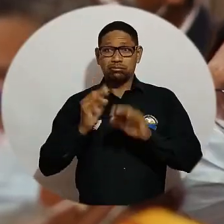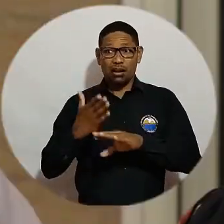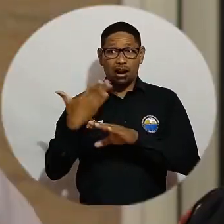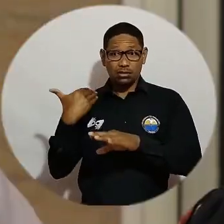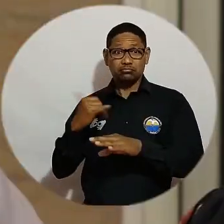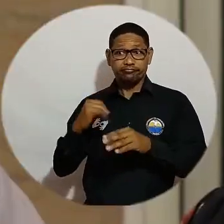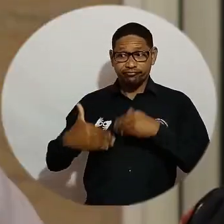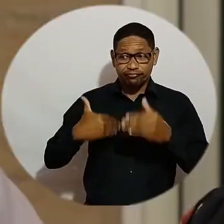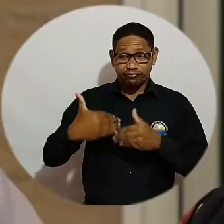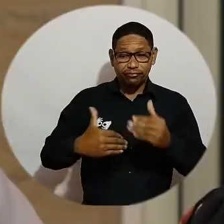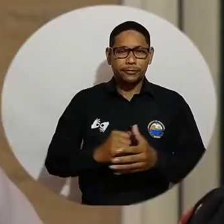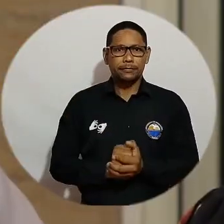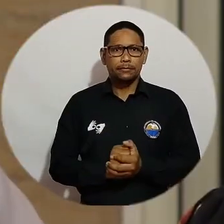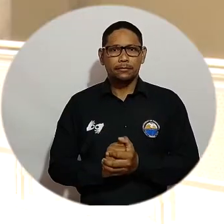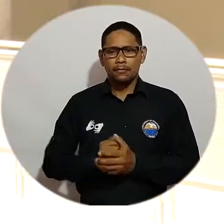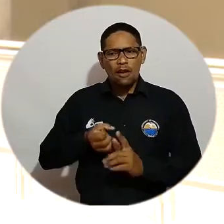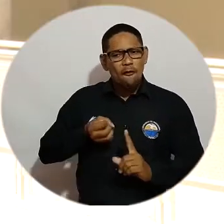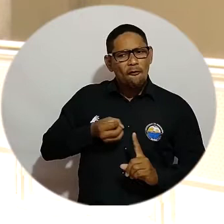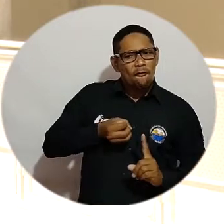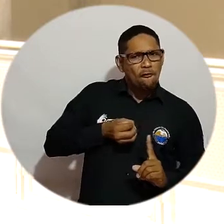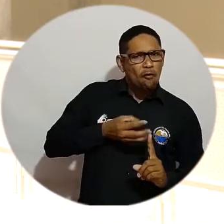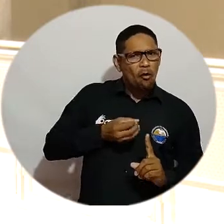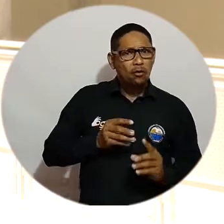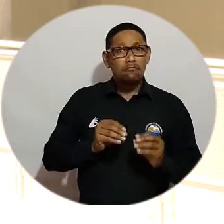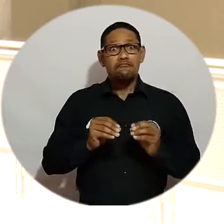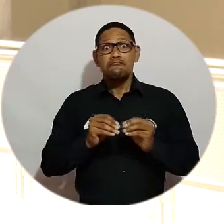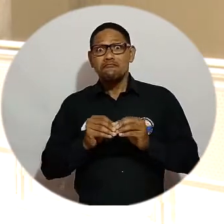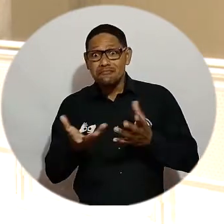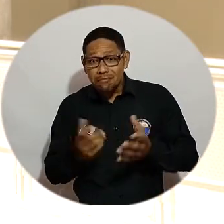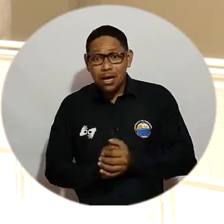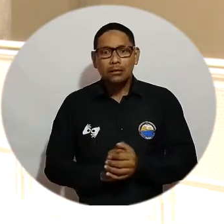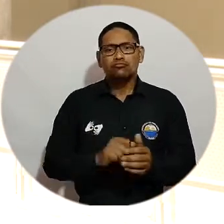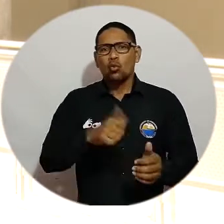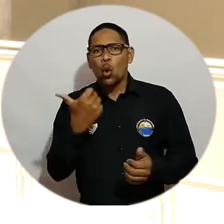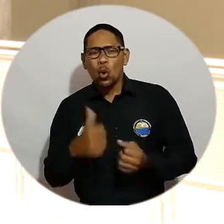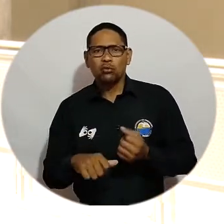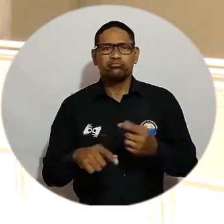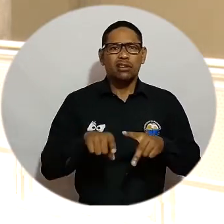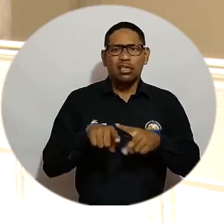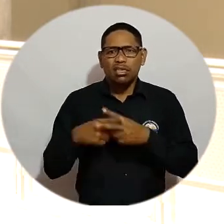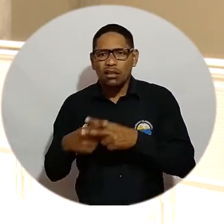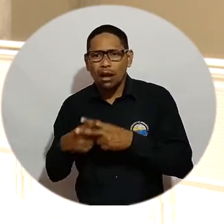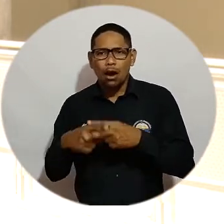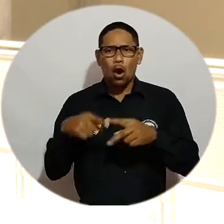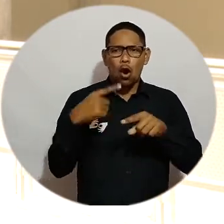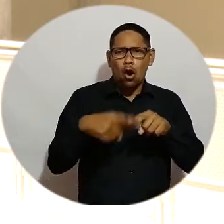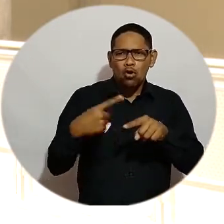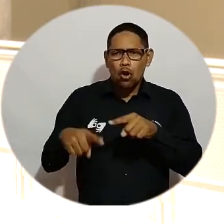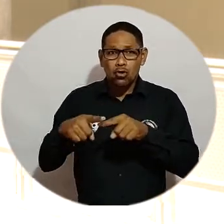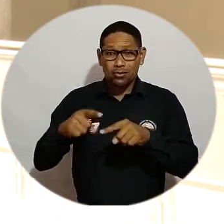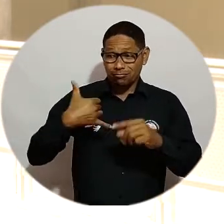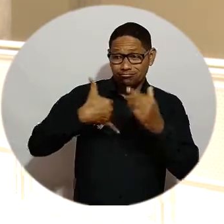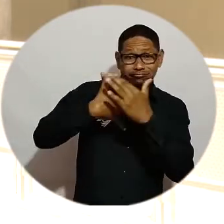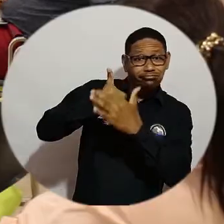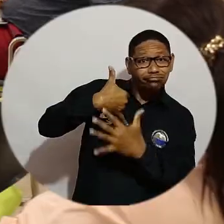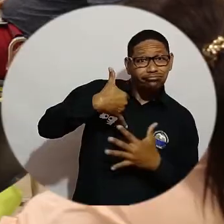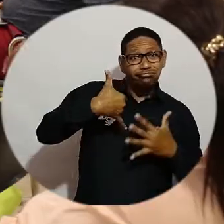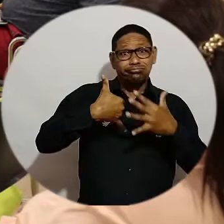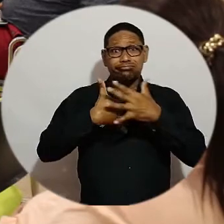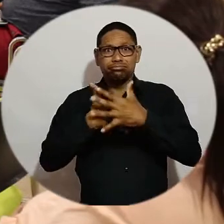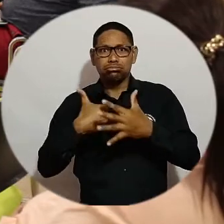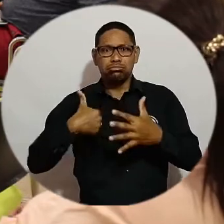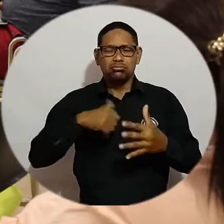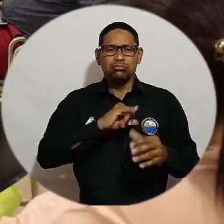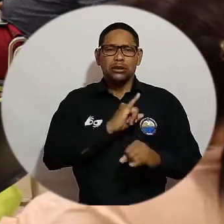algún tiempo hemos venido haciendo. Este foro va de la mano con unos talleres que ya hemos venido haciendo en distintas regiones del país, en el cual